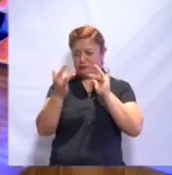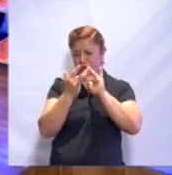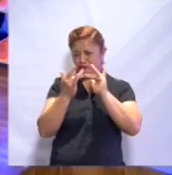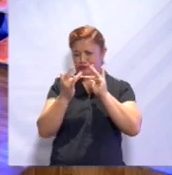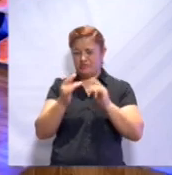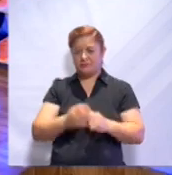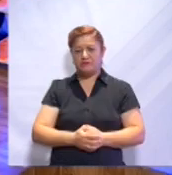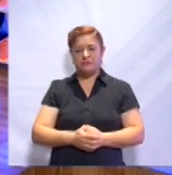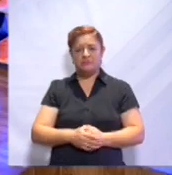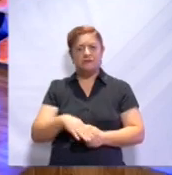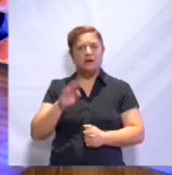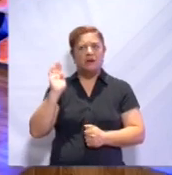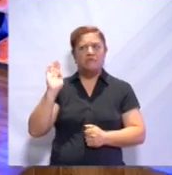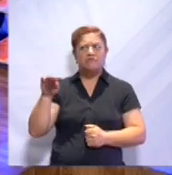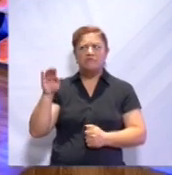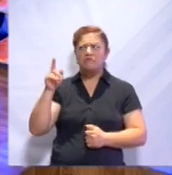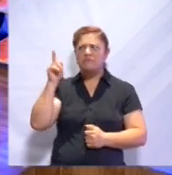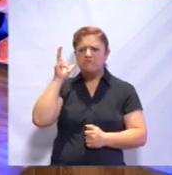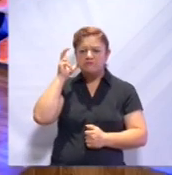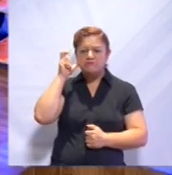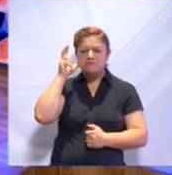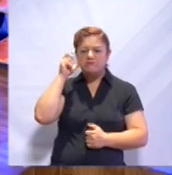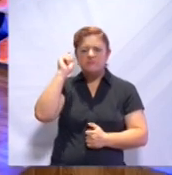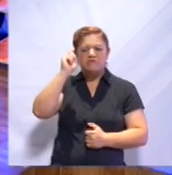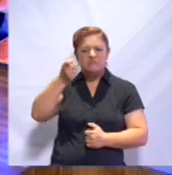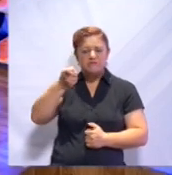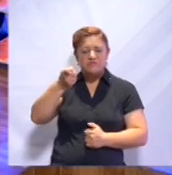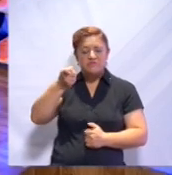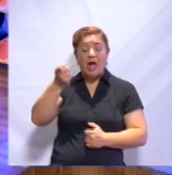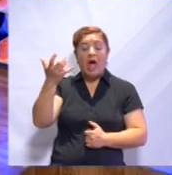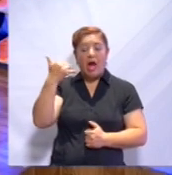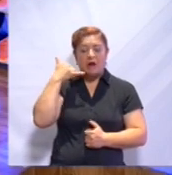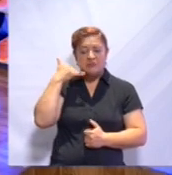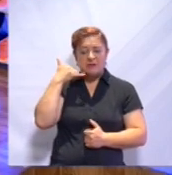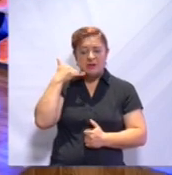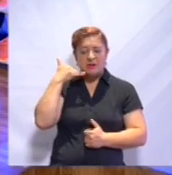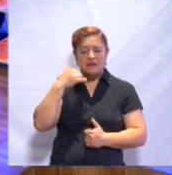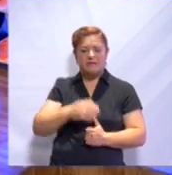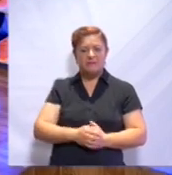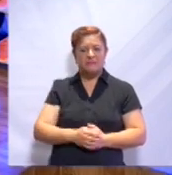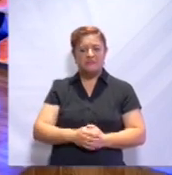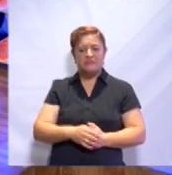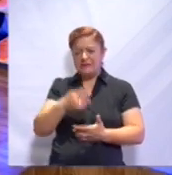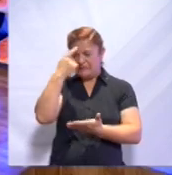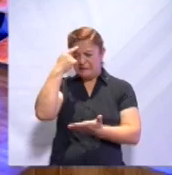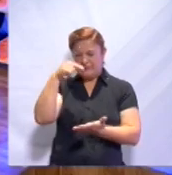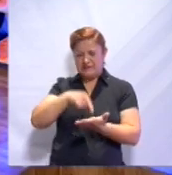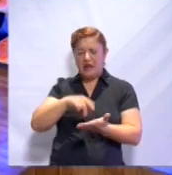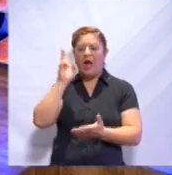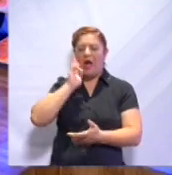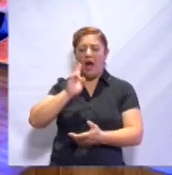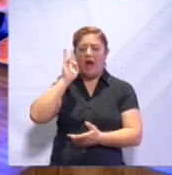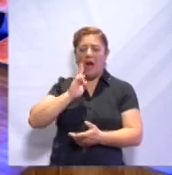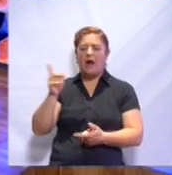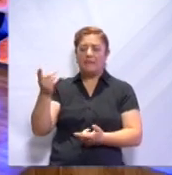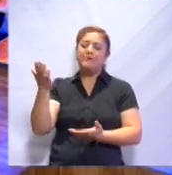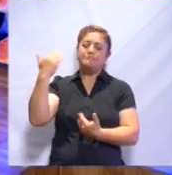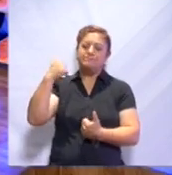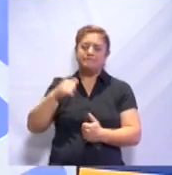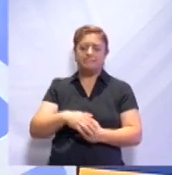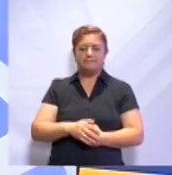por favor. Oye, ¿escuchas eso, Viri? Sí, es un teléfono, ¿no? Es una llamada. A ver, venga.